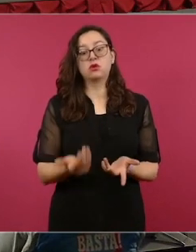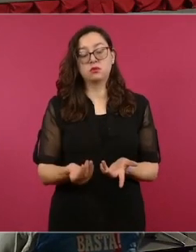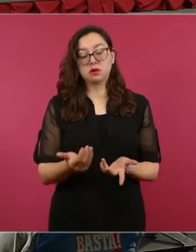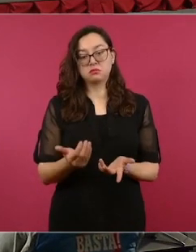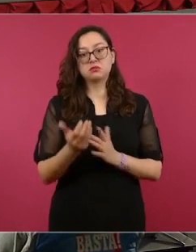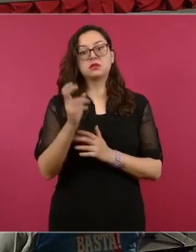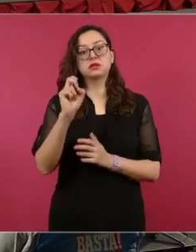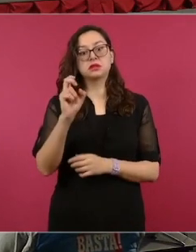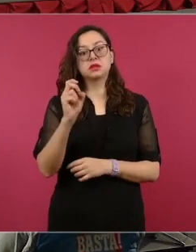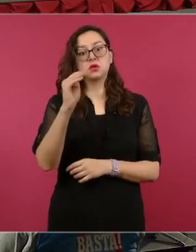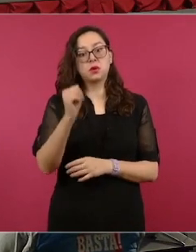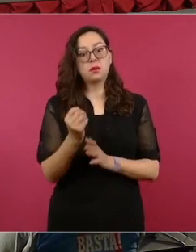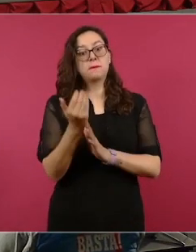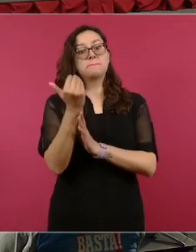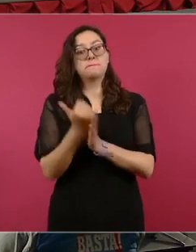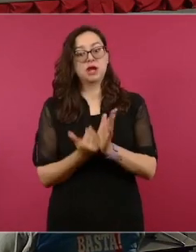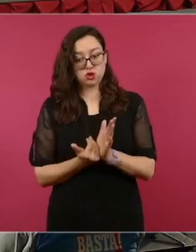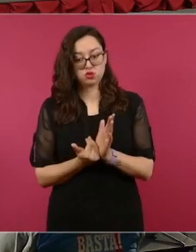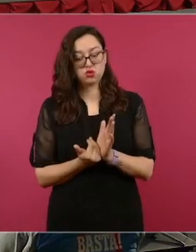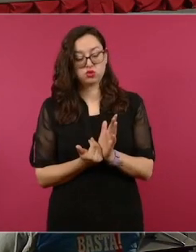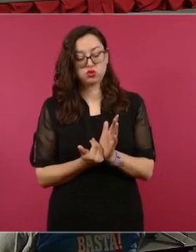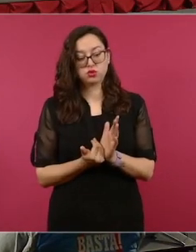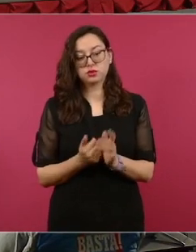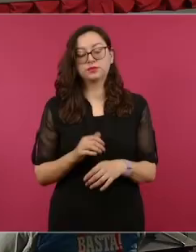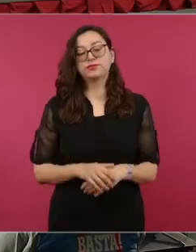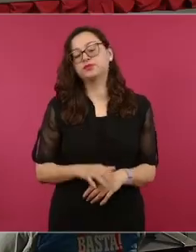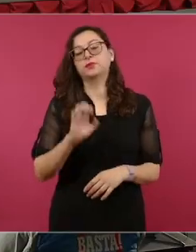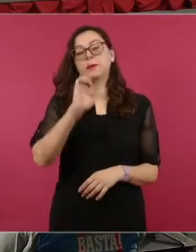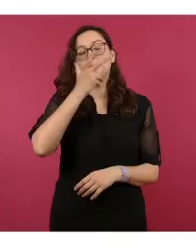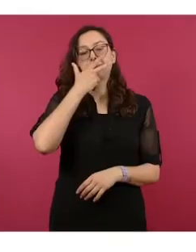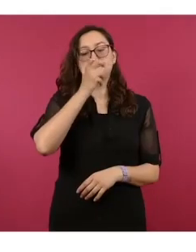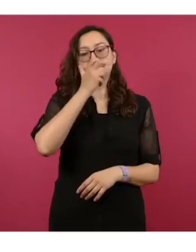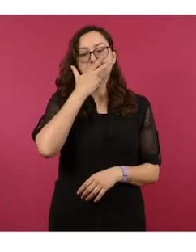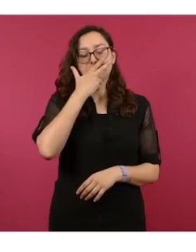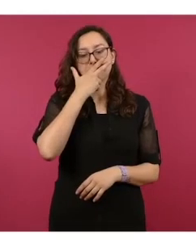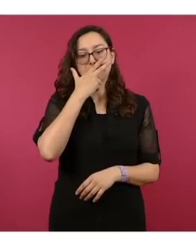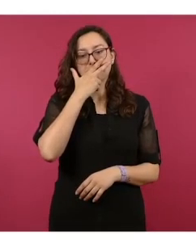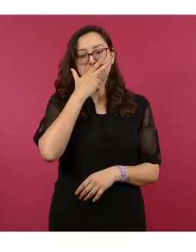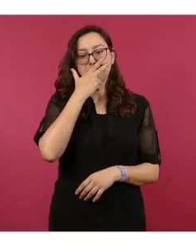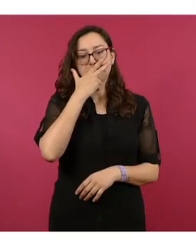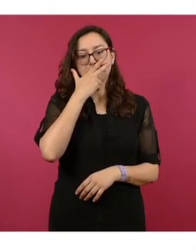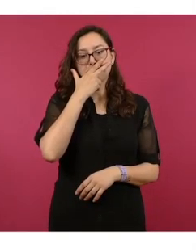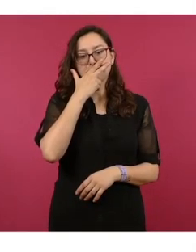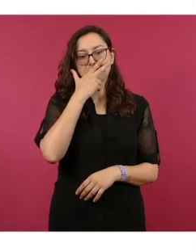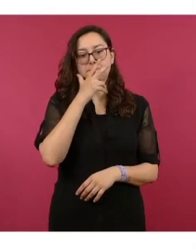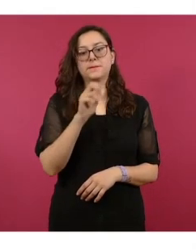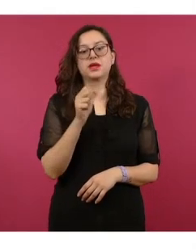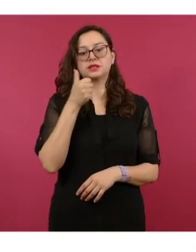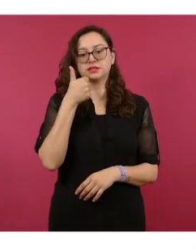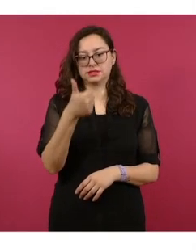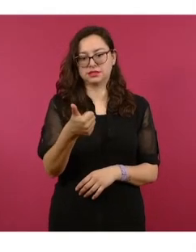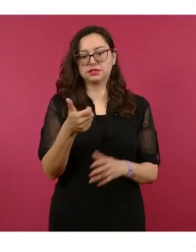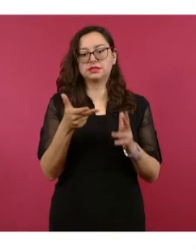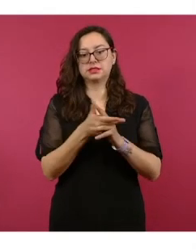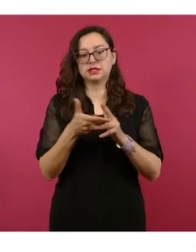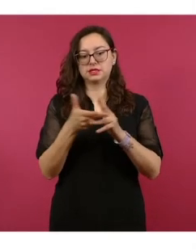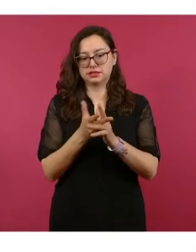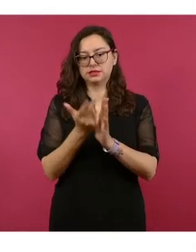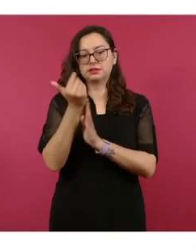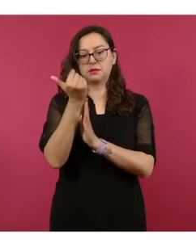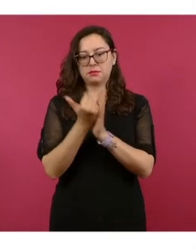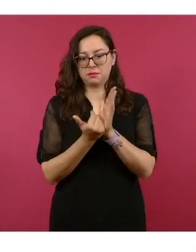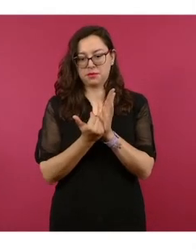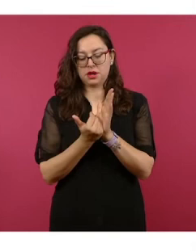febrero. Adelante. En Chihuahua, seis homicidios menos que el mes de